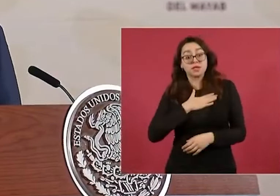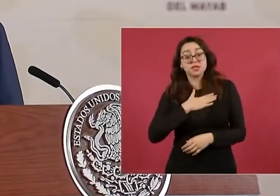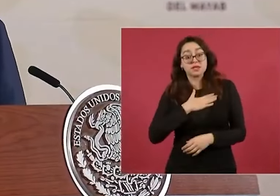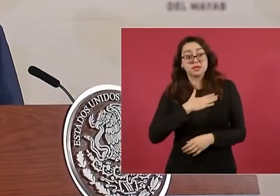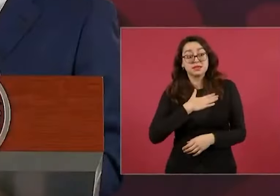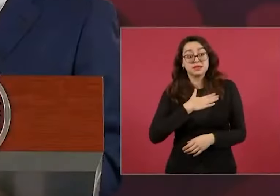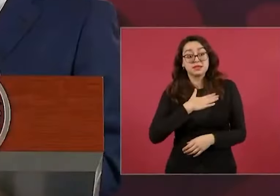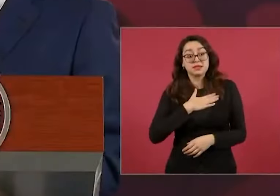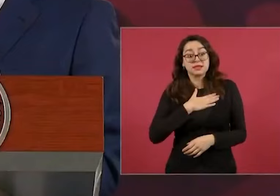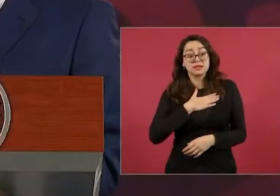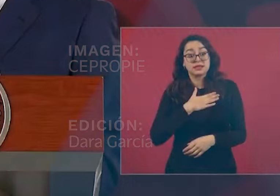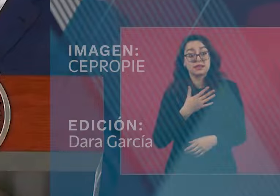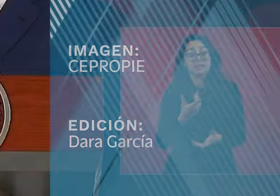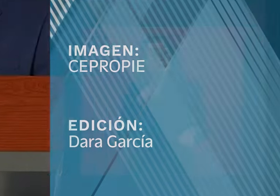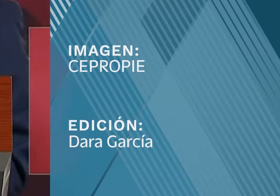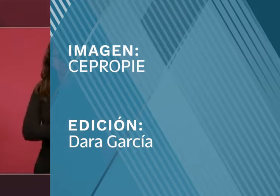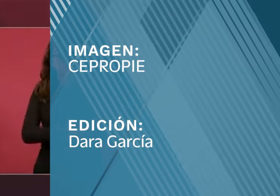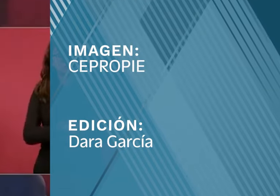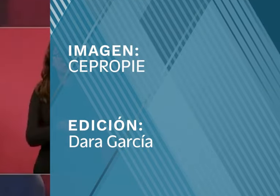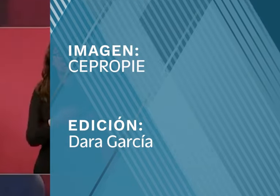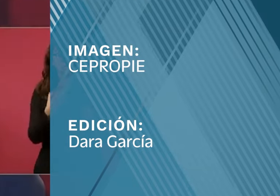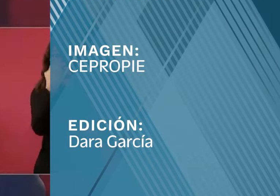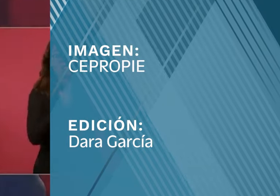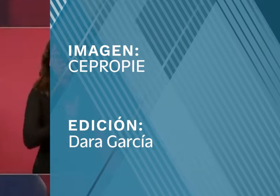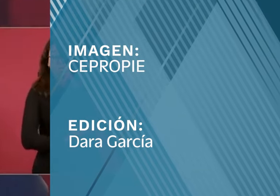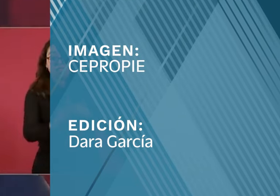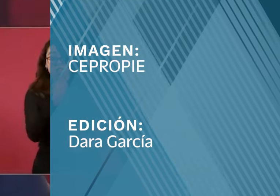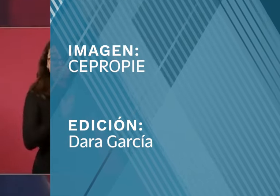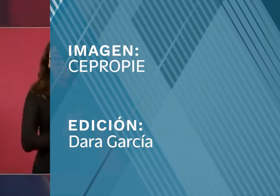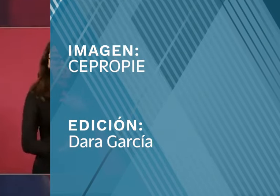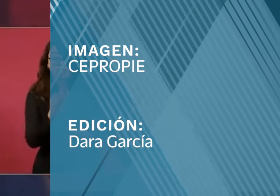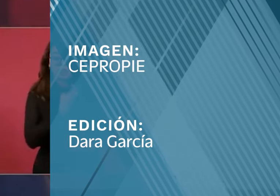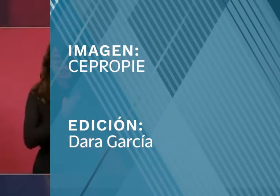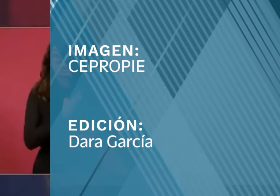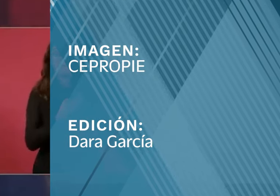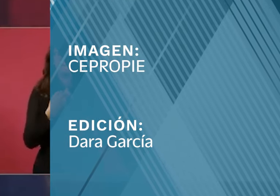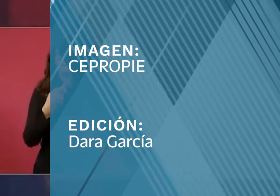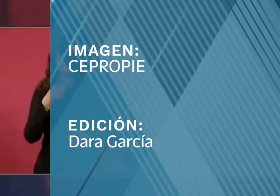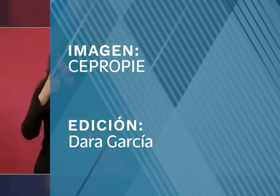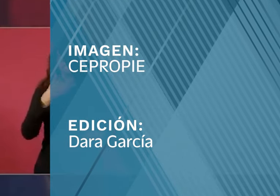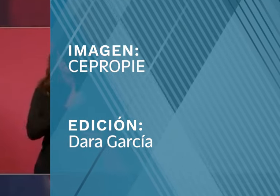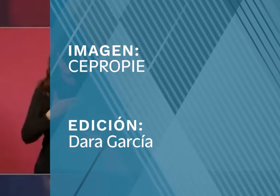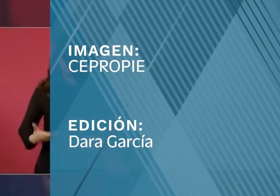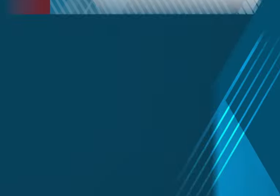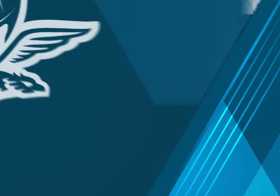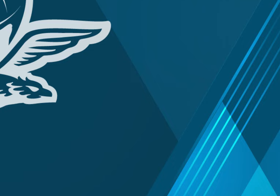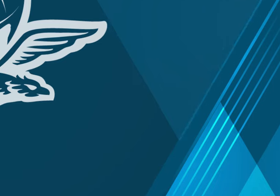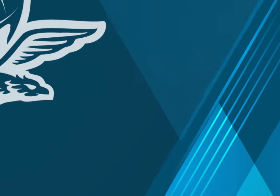donde está de por medio la dignidad del presidente de México.